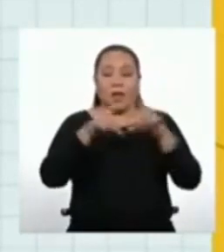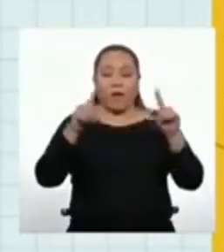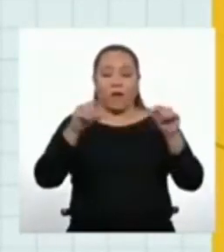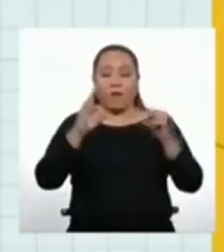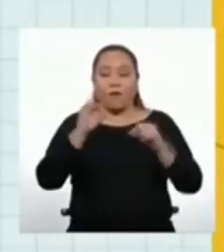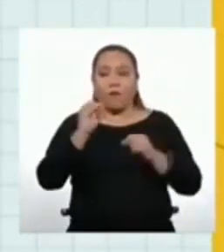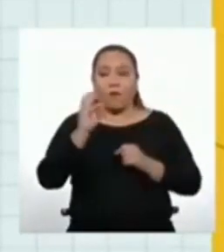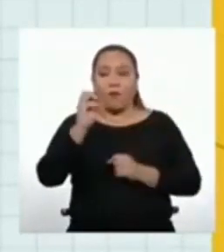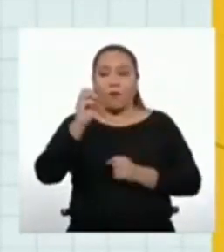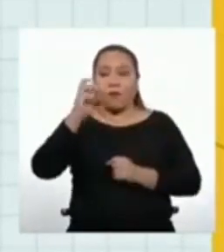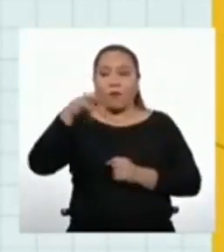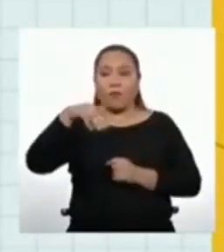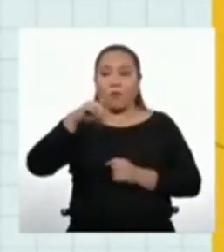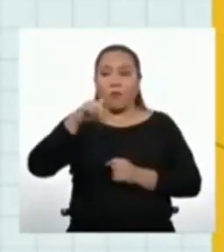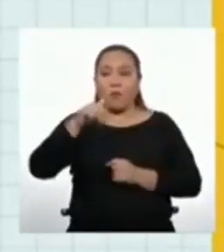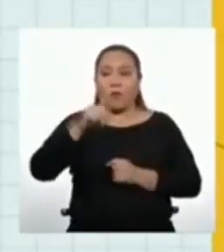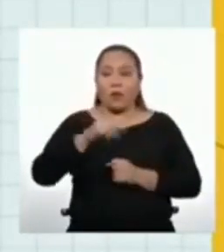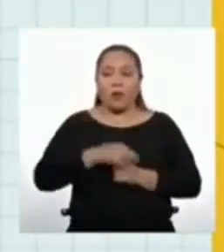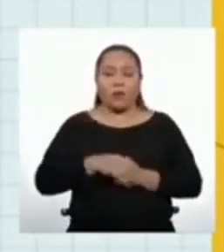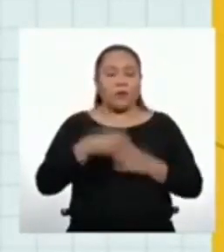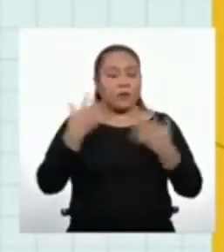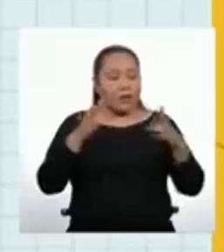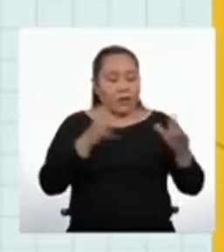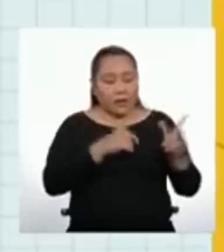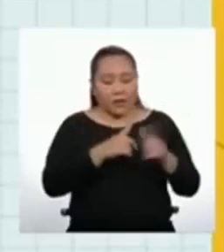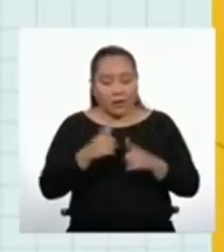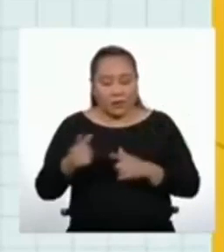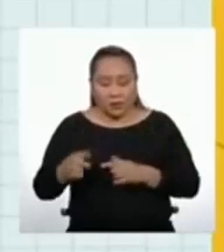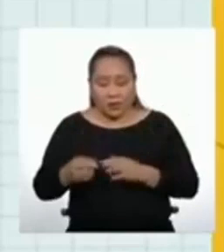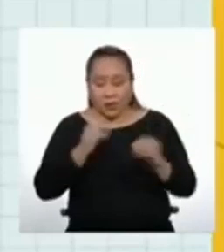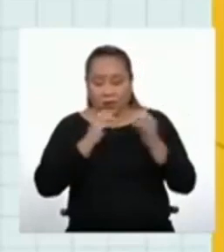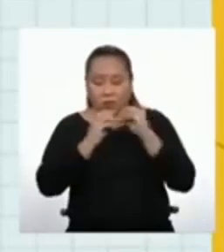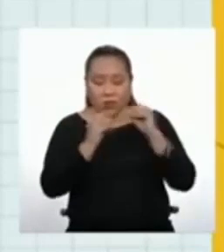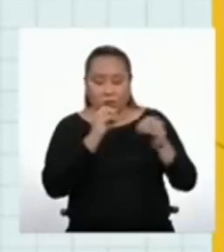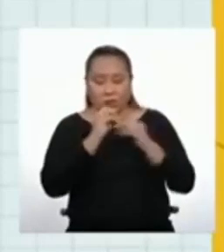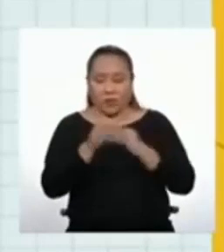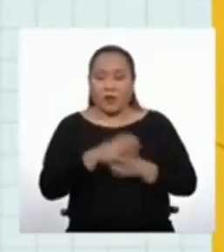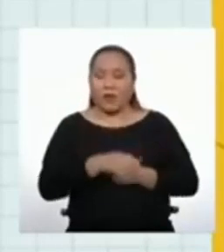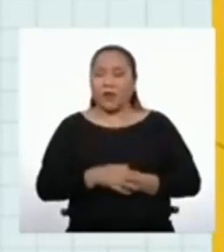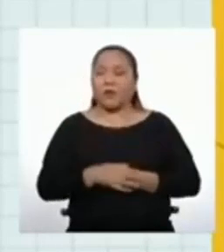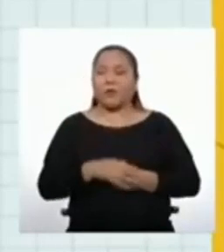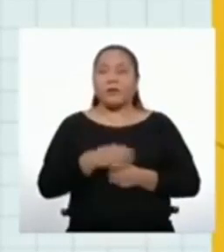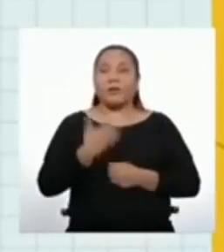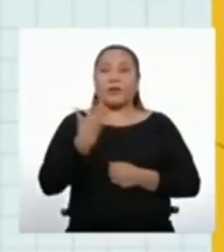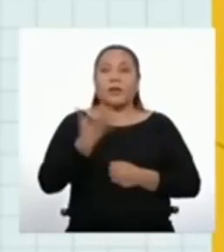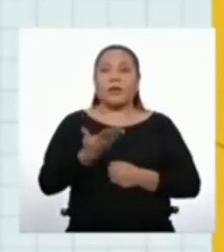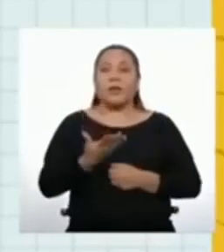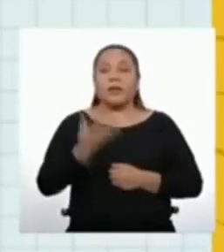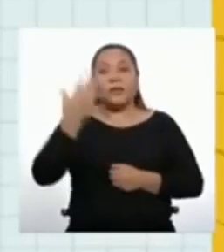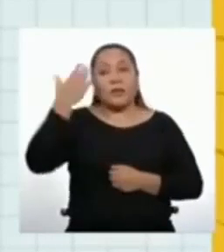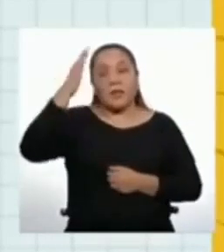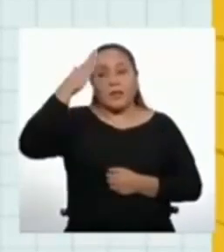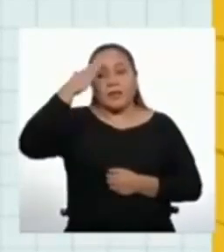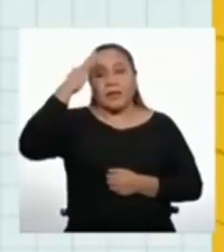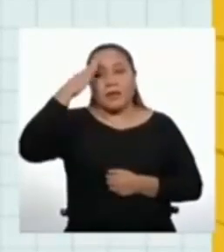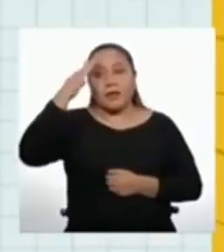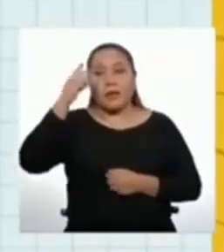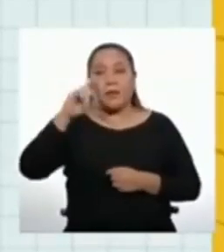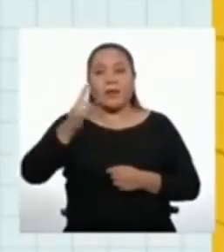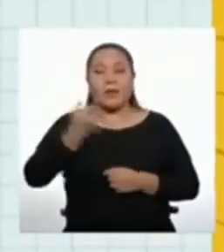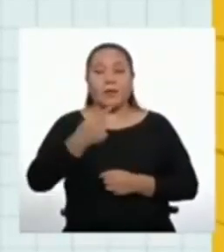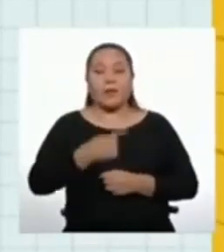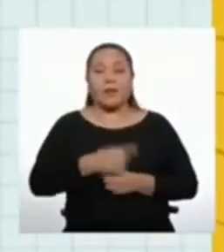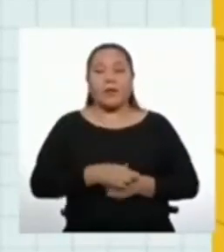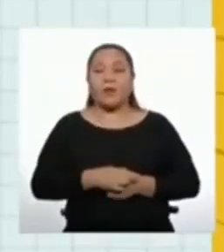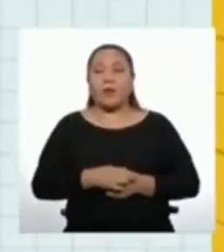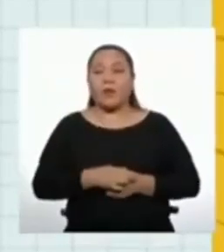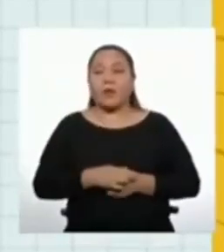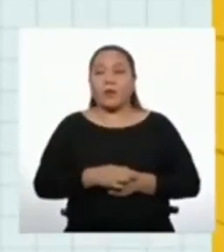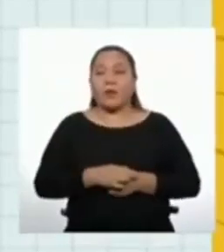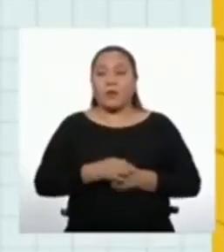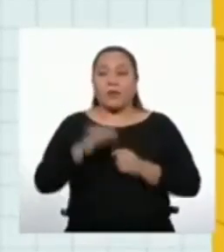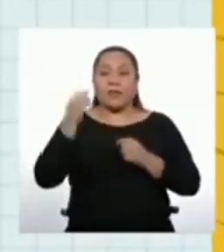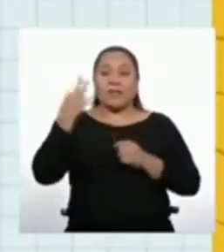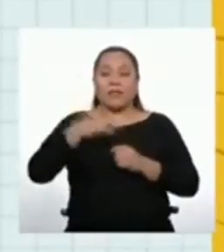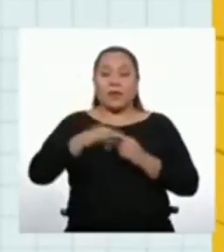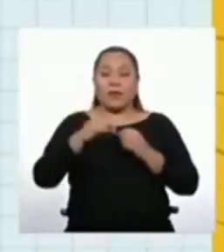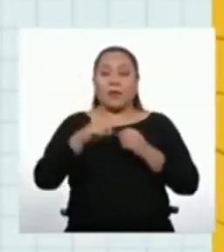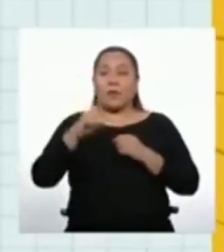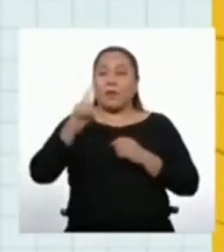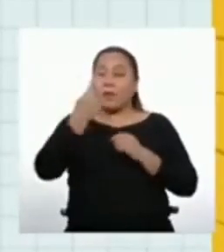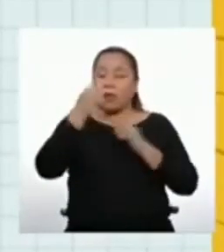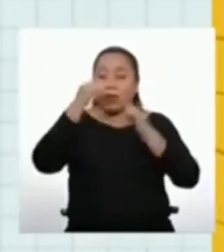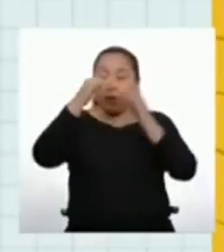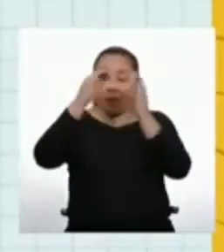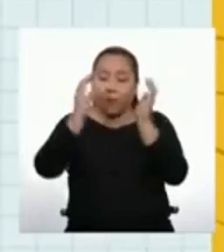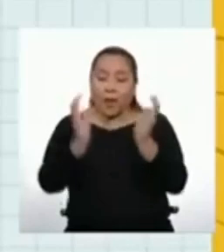Ahora sí, a resolverla con todo. Aquí va. Ya saben que lo primero en resolverse siempre son los paréntesis.